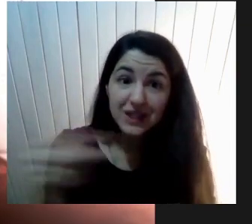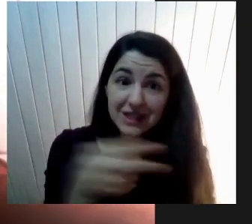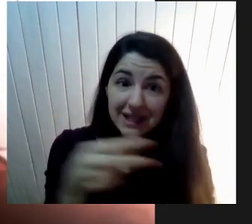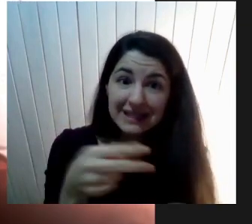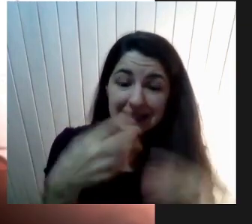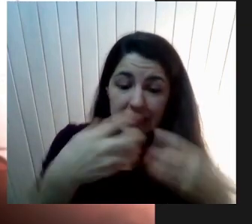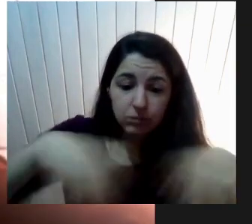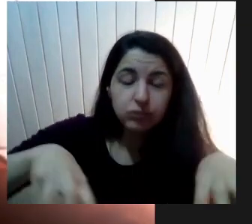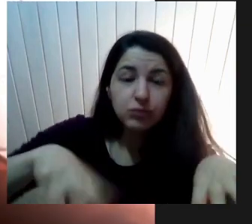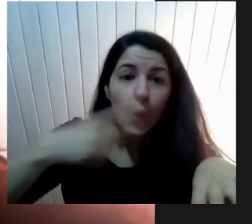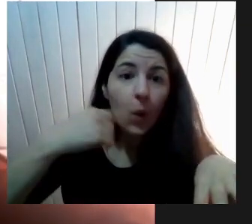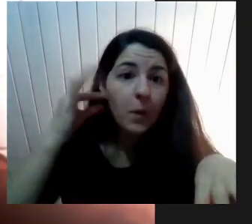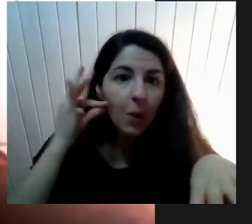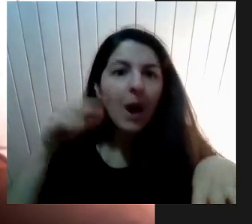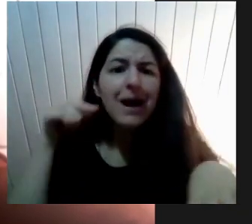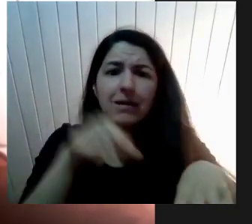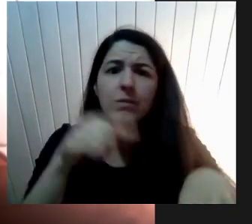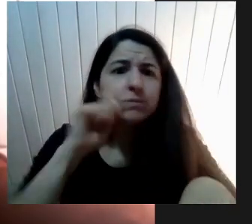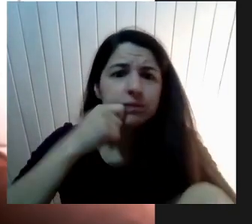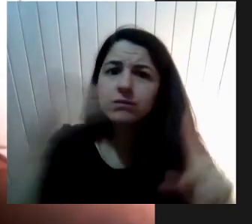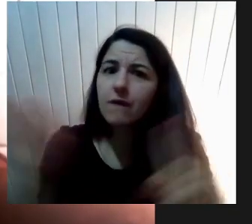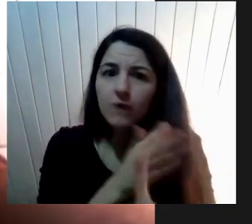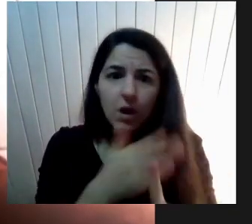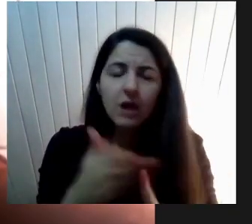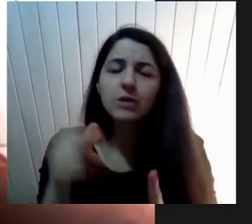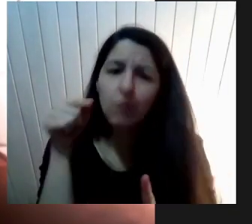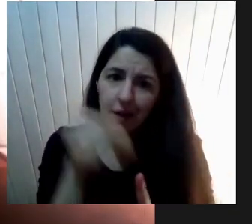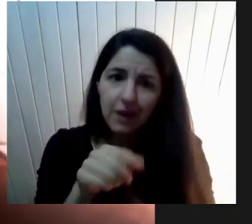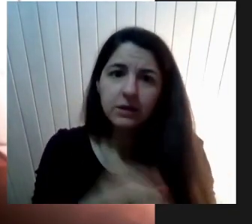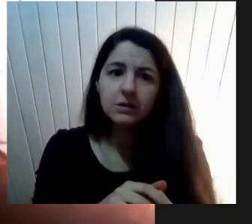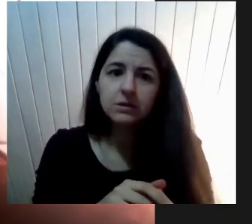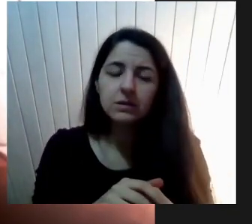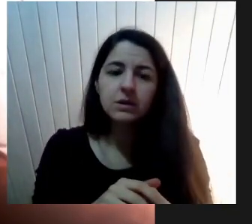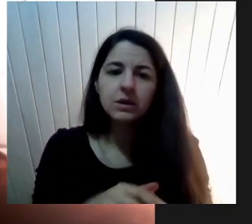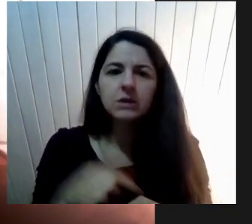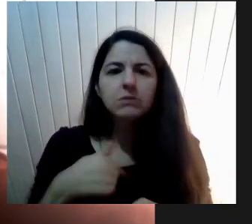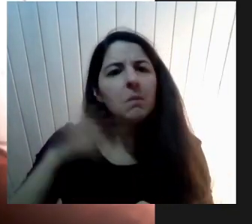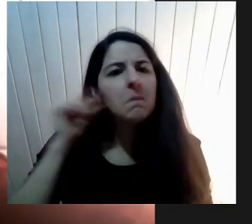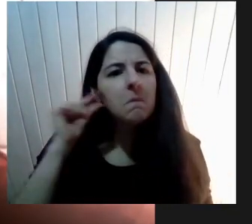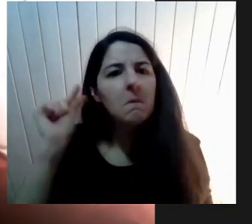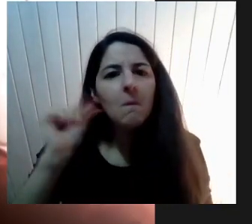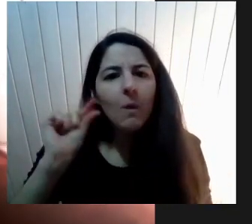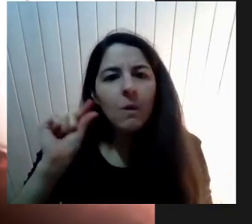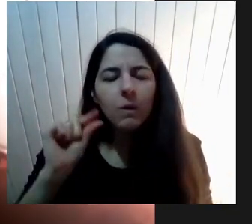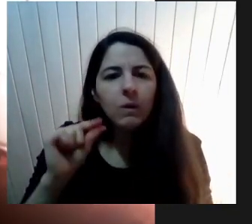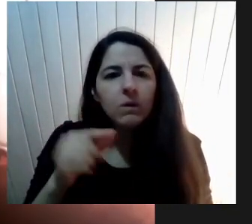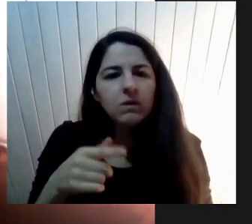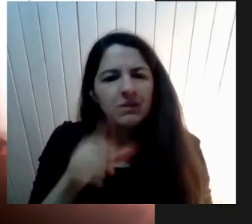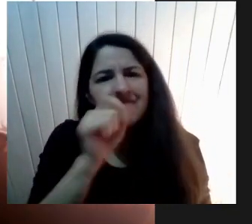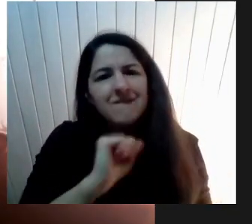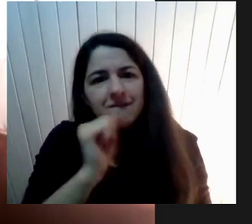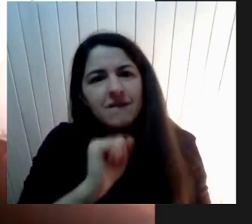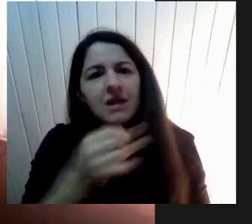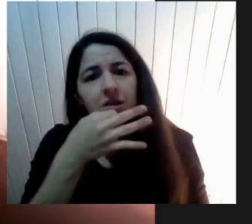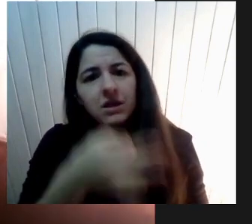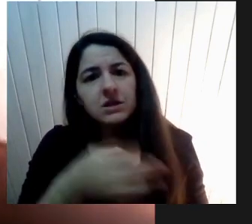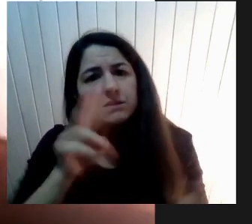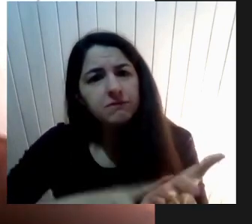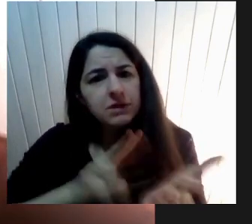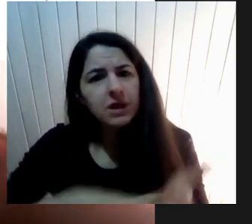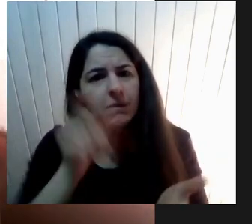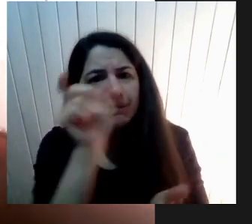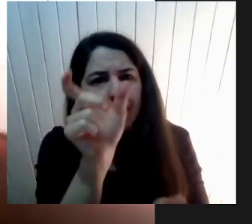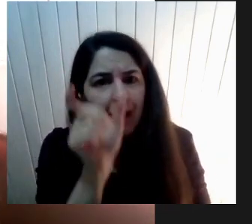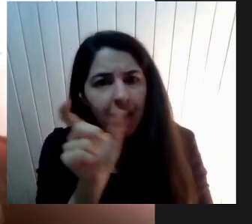escucho poco Esa palabra Para referirnos Creo que a veces Cuando no utilizamos Los términos Con la potencia Que tienen Pierden